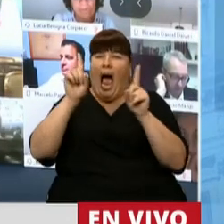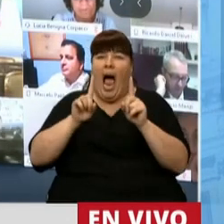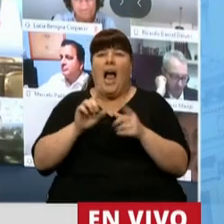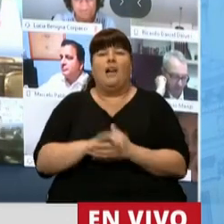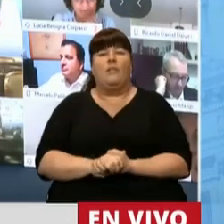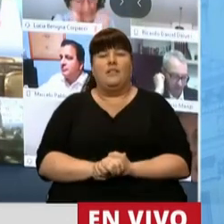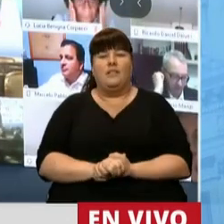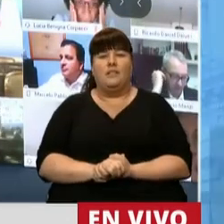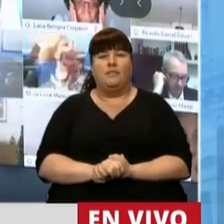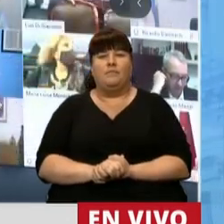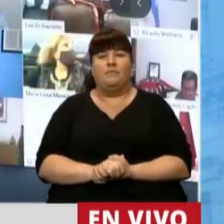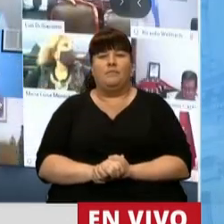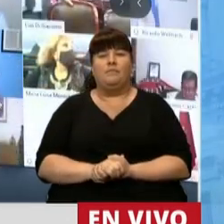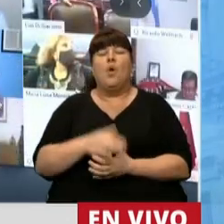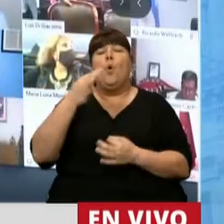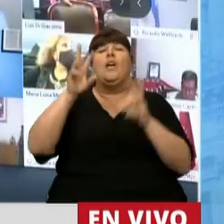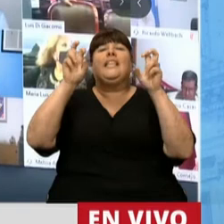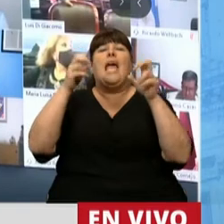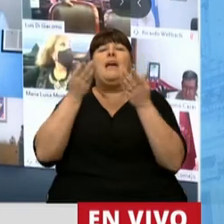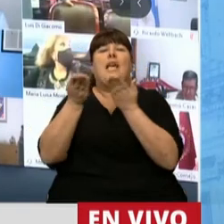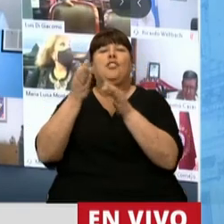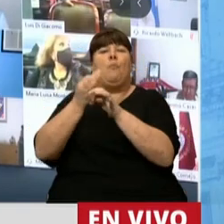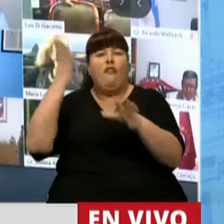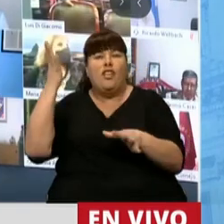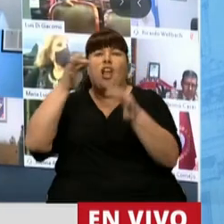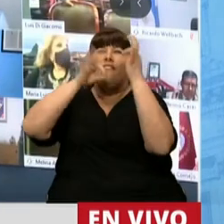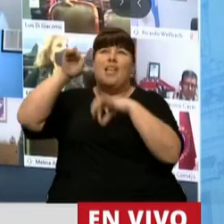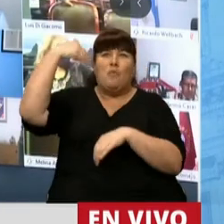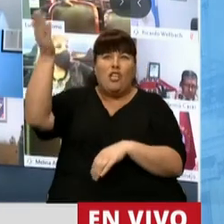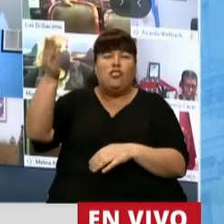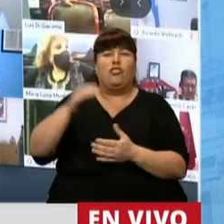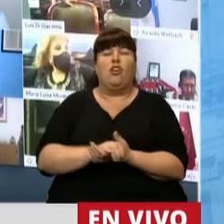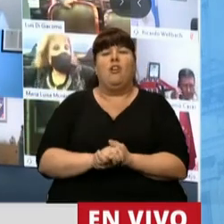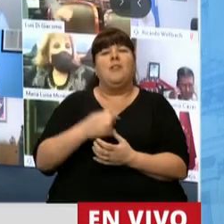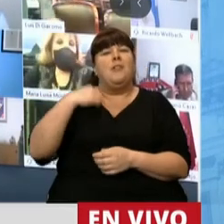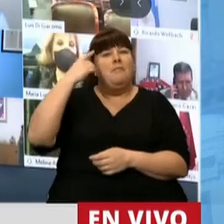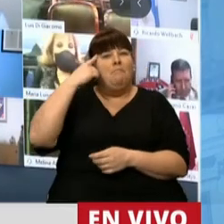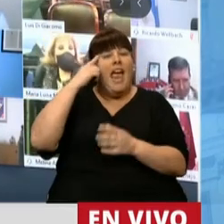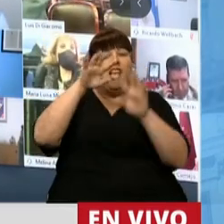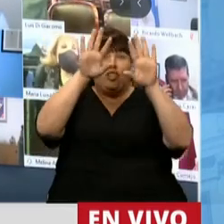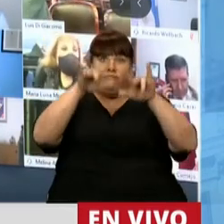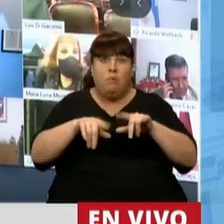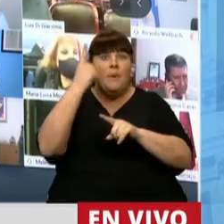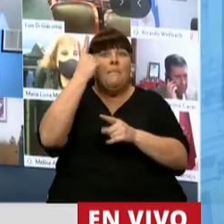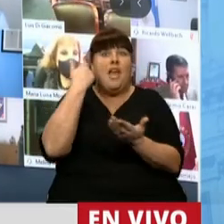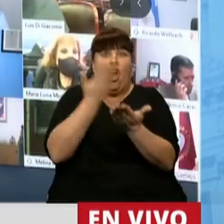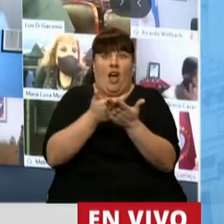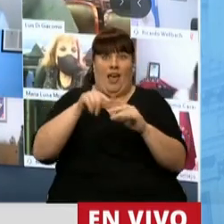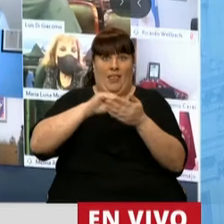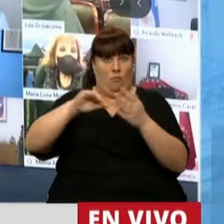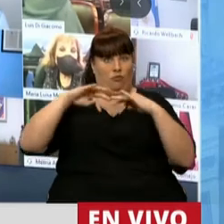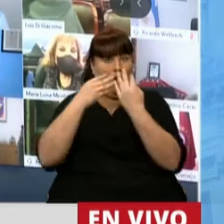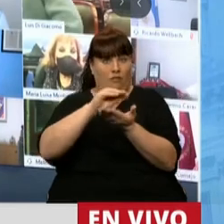ellas son restrictivas. Puntualmente en los servicios profesionales de exportación, creemos que la redacción original votada en esta